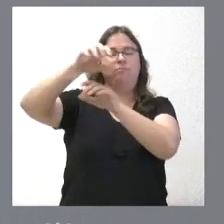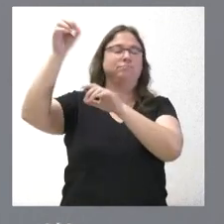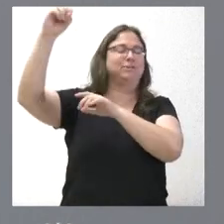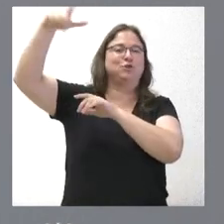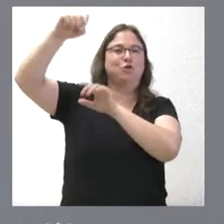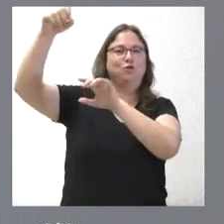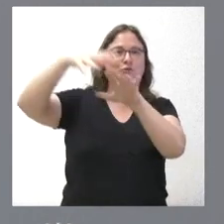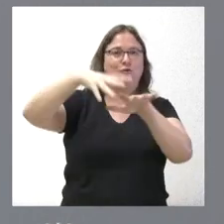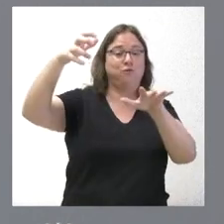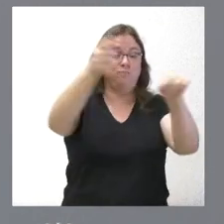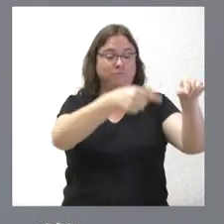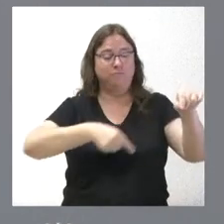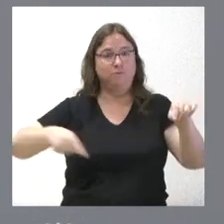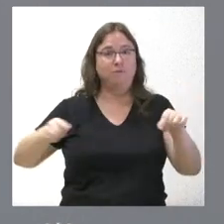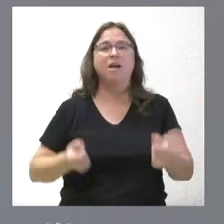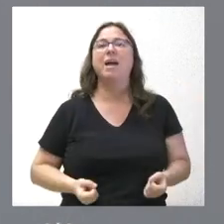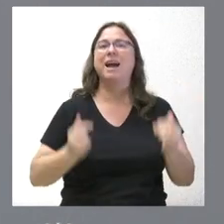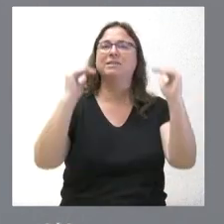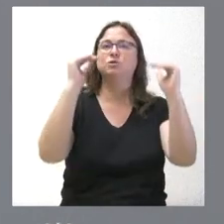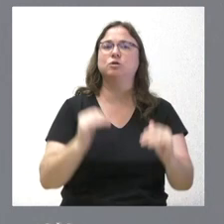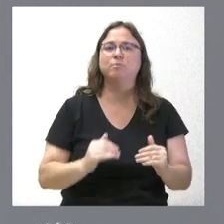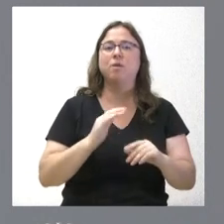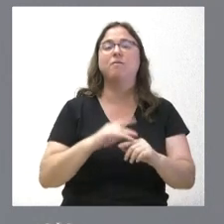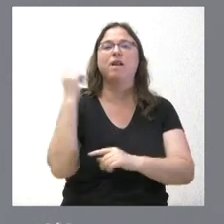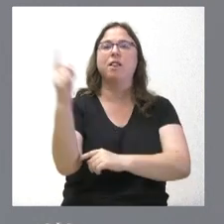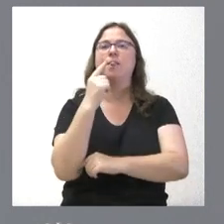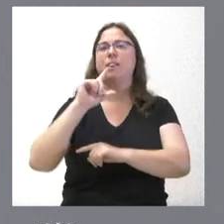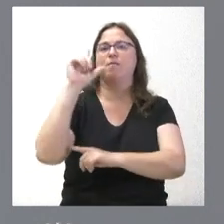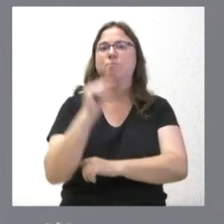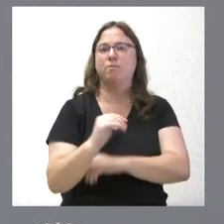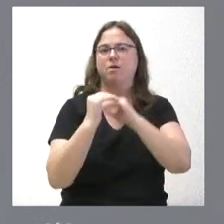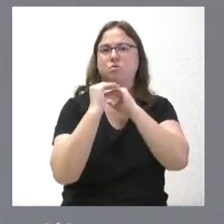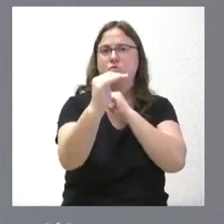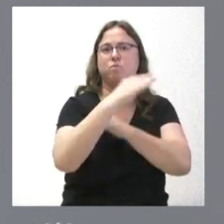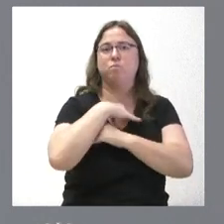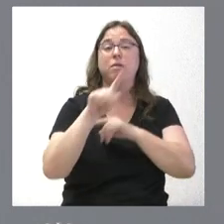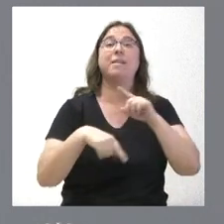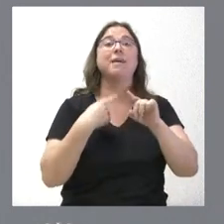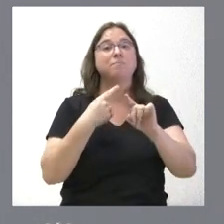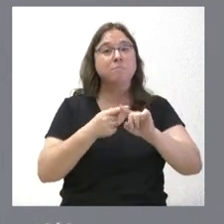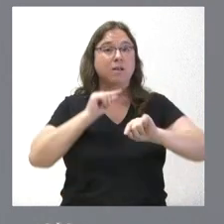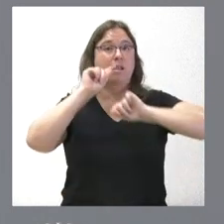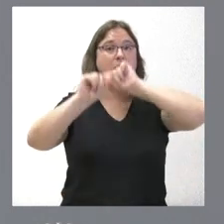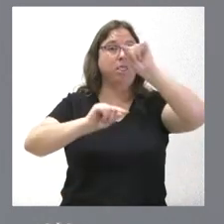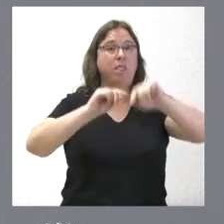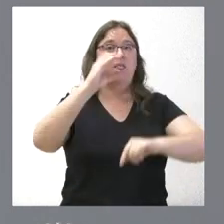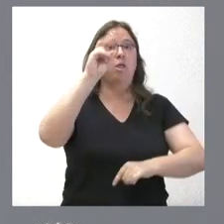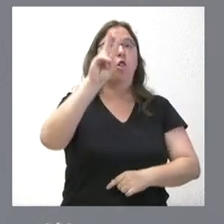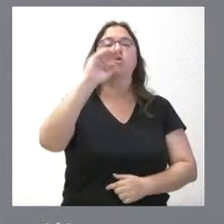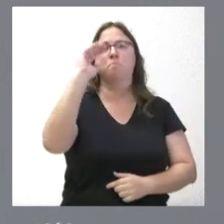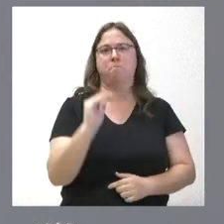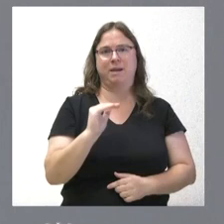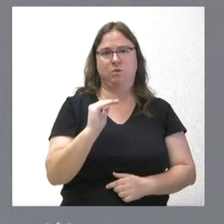reducir los costes, mejorando la viabilidad y rentabilidad del regadío y, por otro, disminuir las emisiones de CO2 a la atmósfera.